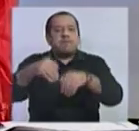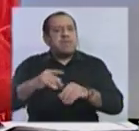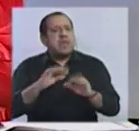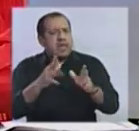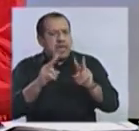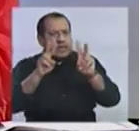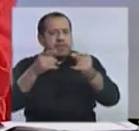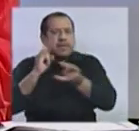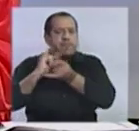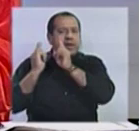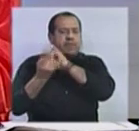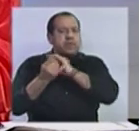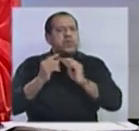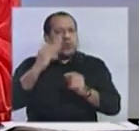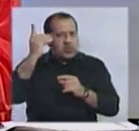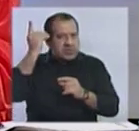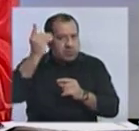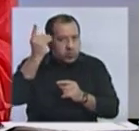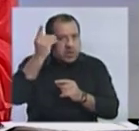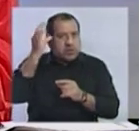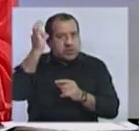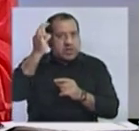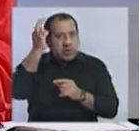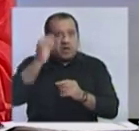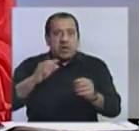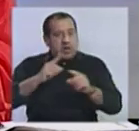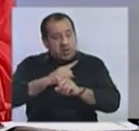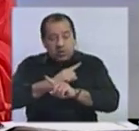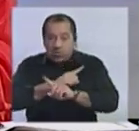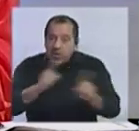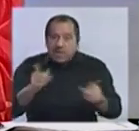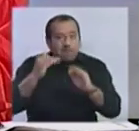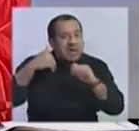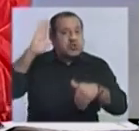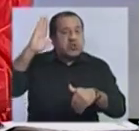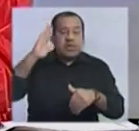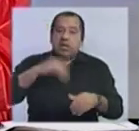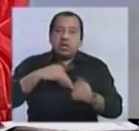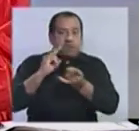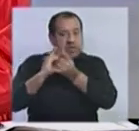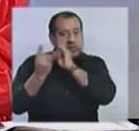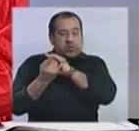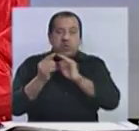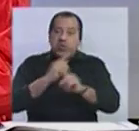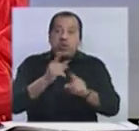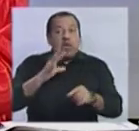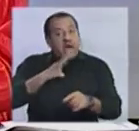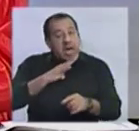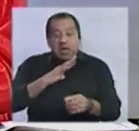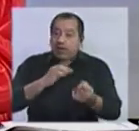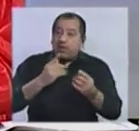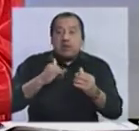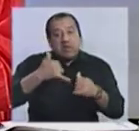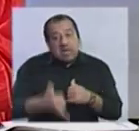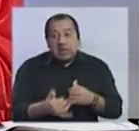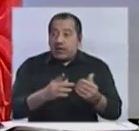claro, ¿no? Ya nos metemos de lleno en ese tema. No va a haber mayorías parlamentarias. Van a tener que, evidentemente, negociar, creo